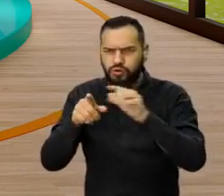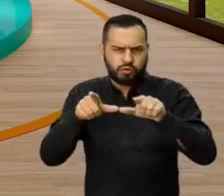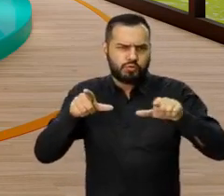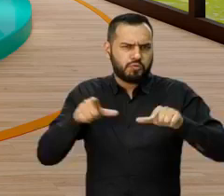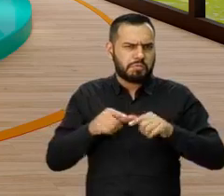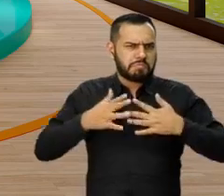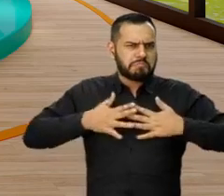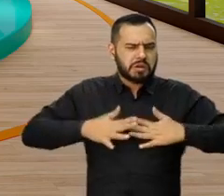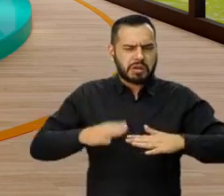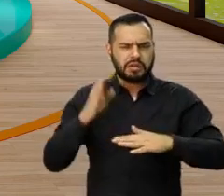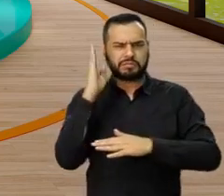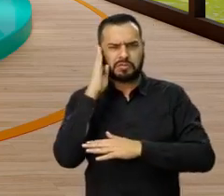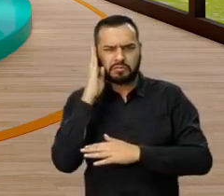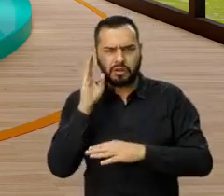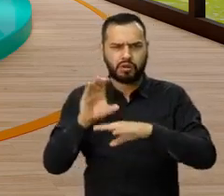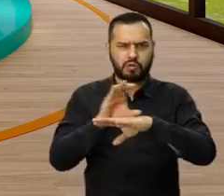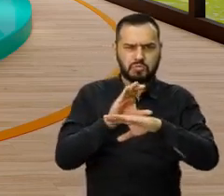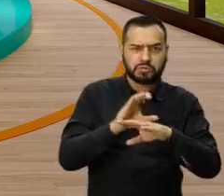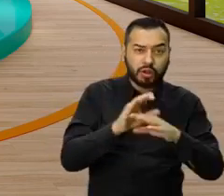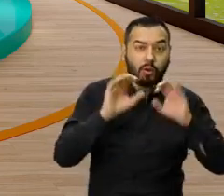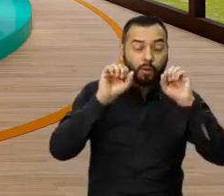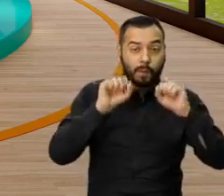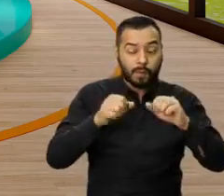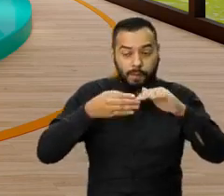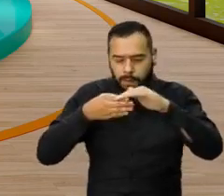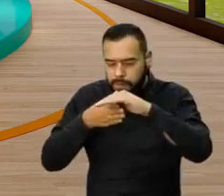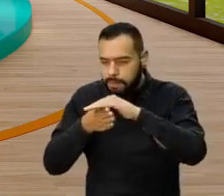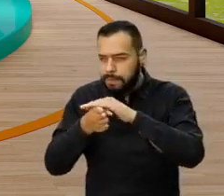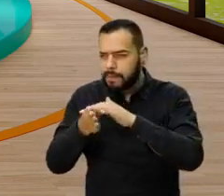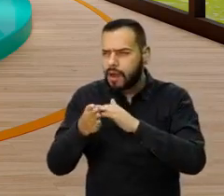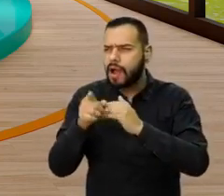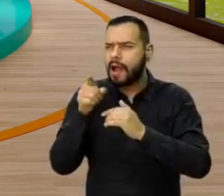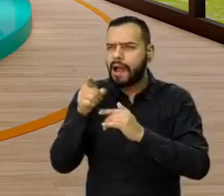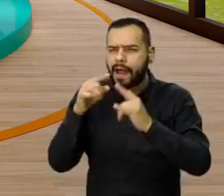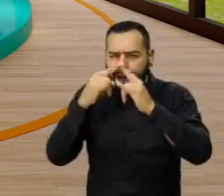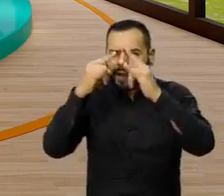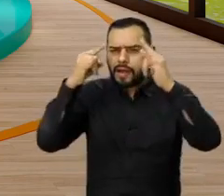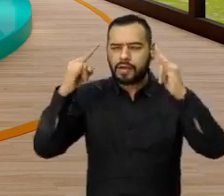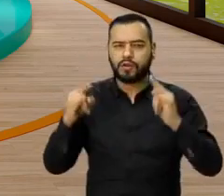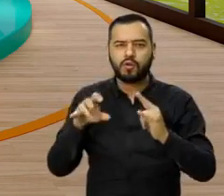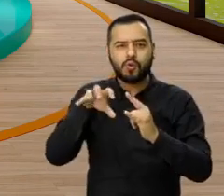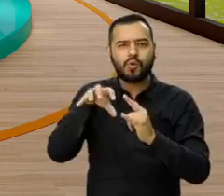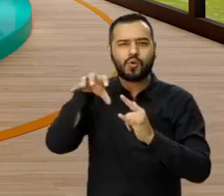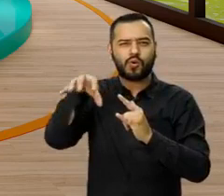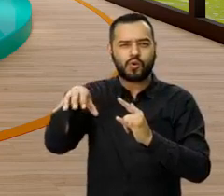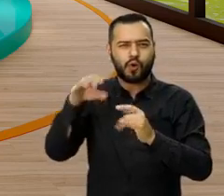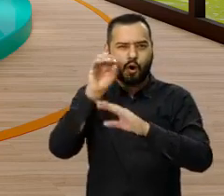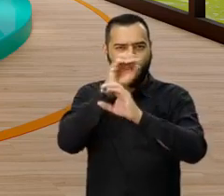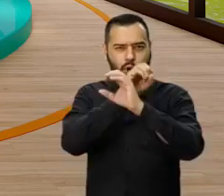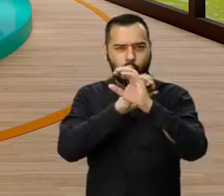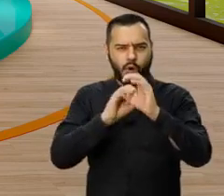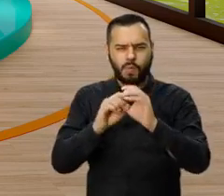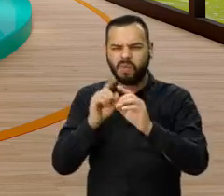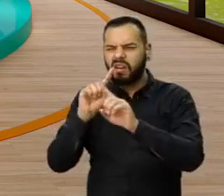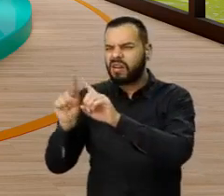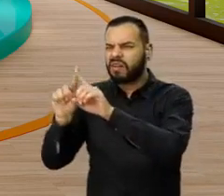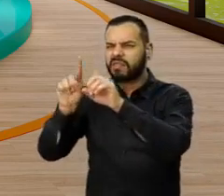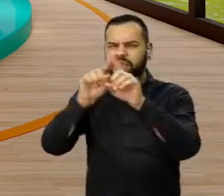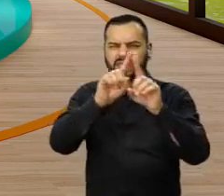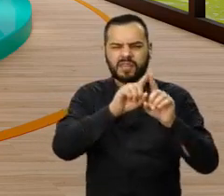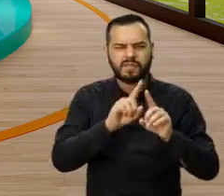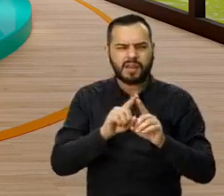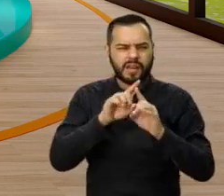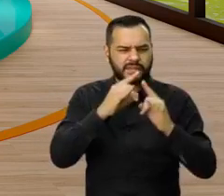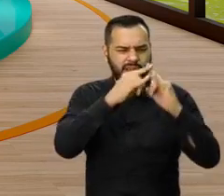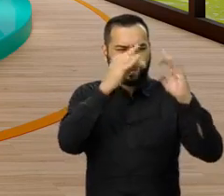ingresen a la plataforma de la feria. Allí van a poder encontrar un pabellón de compensar con el portafolio de vivienda y crédito y